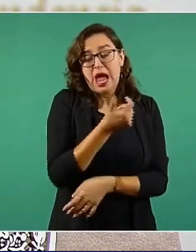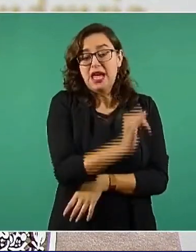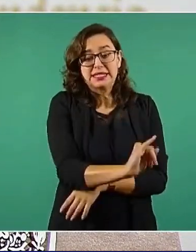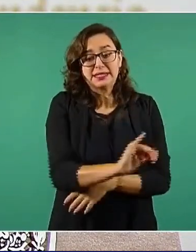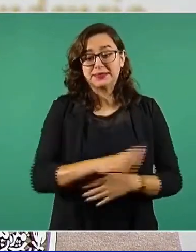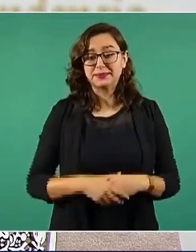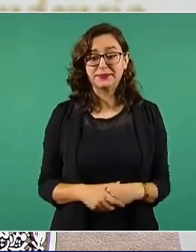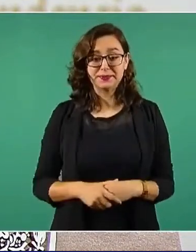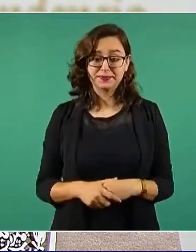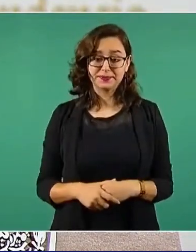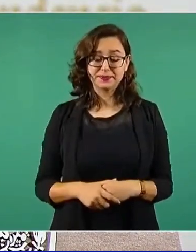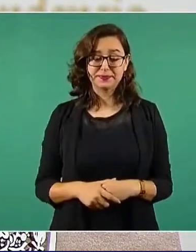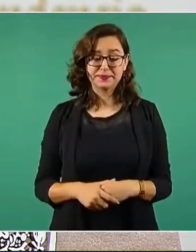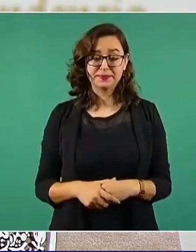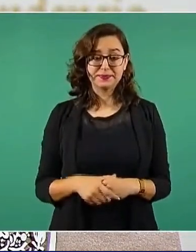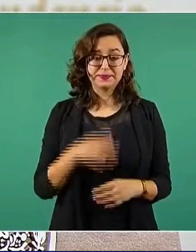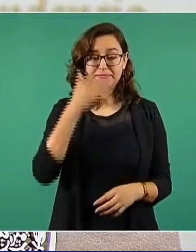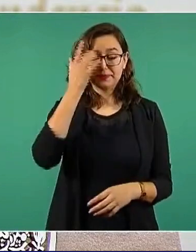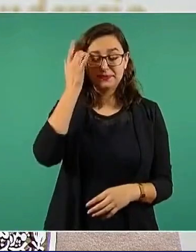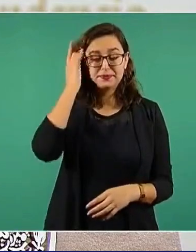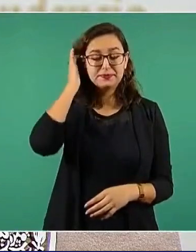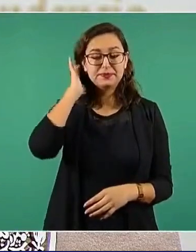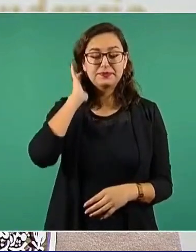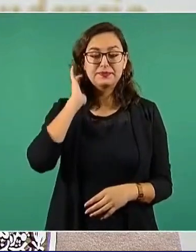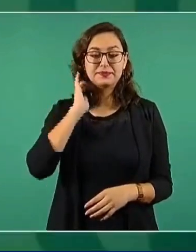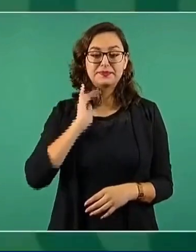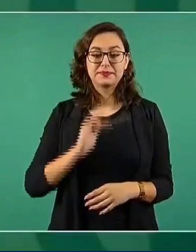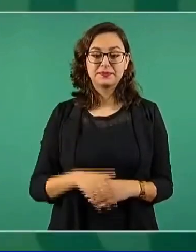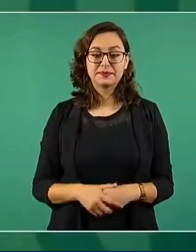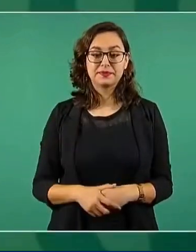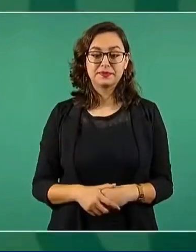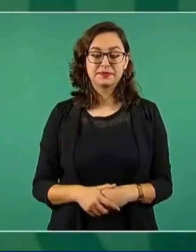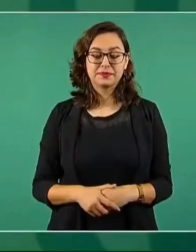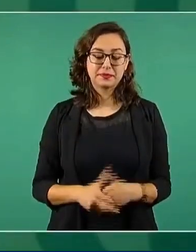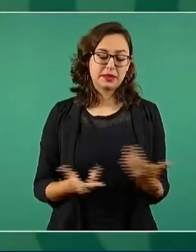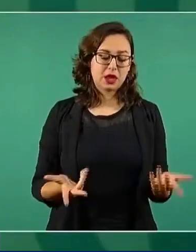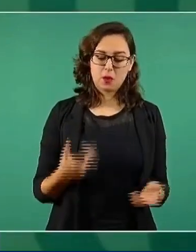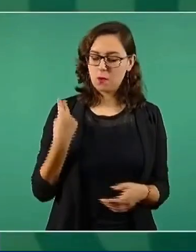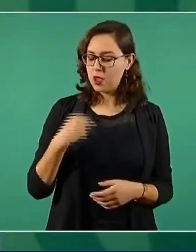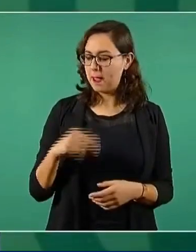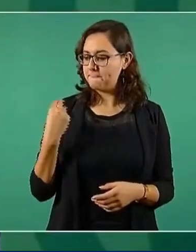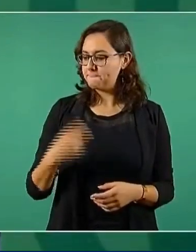Tiene razón este señor, ¿cómo se llama?